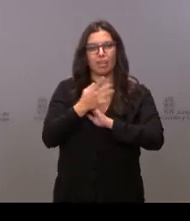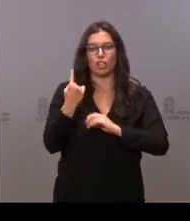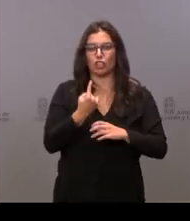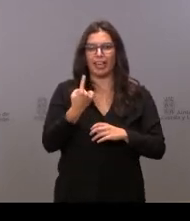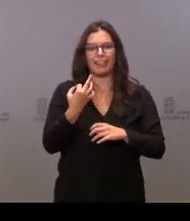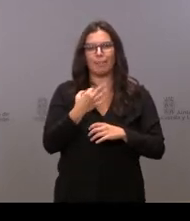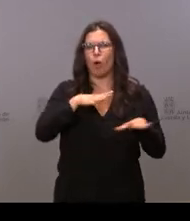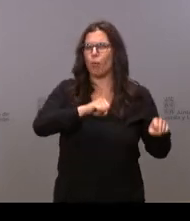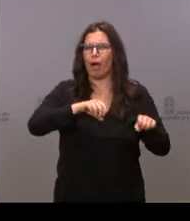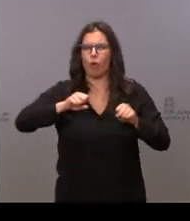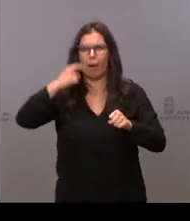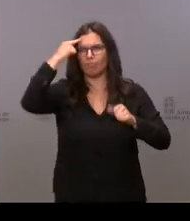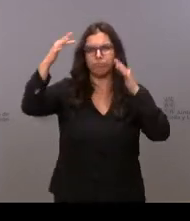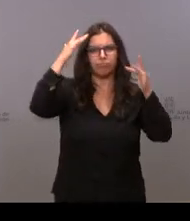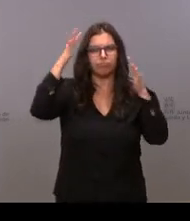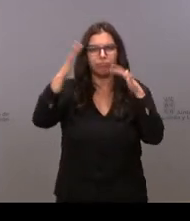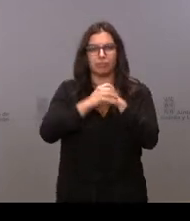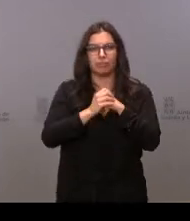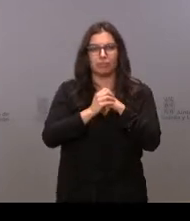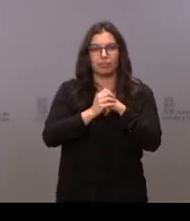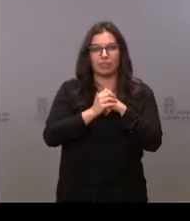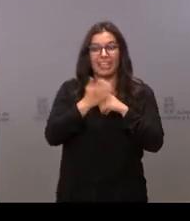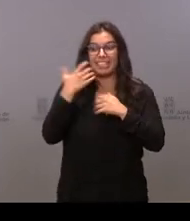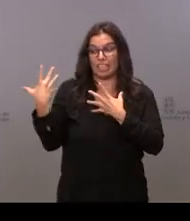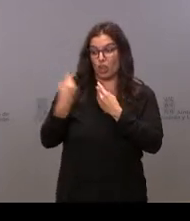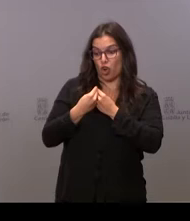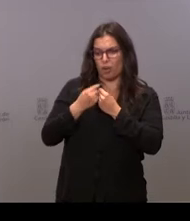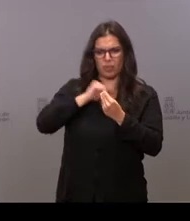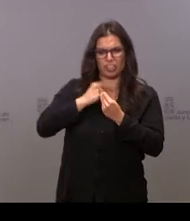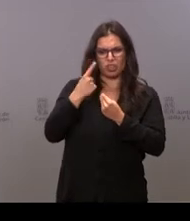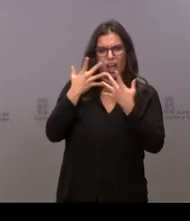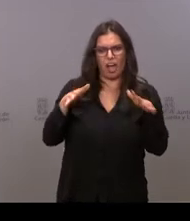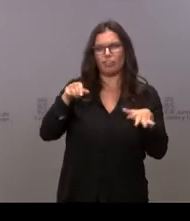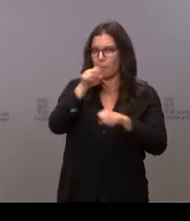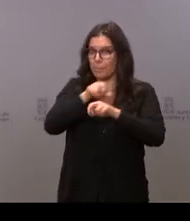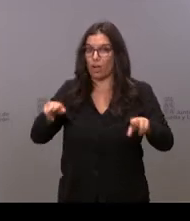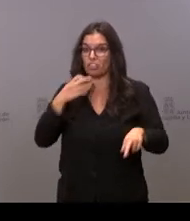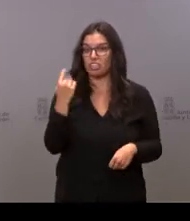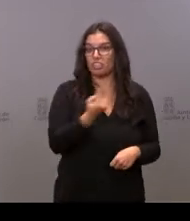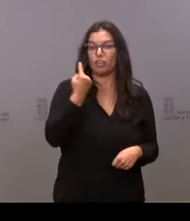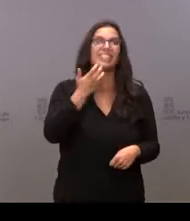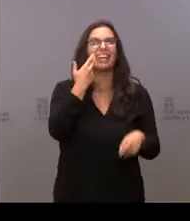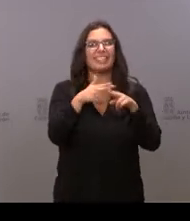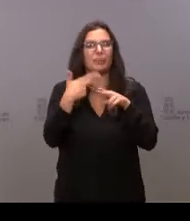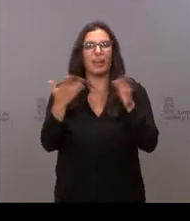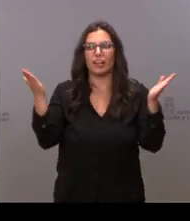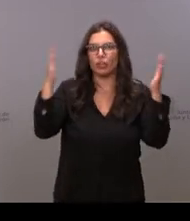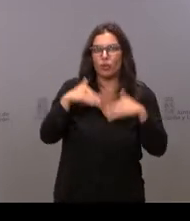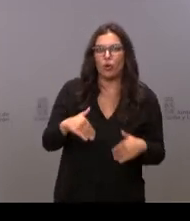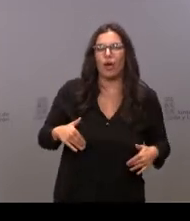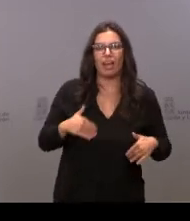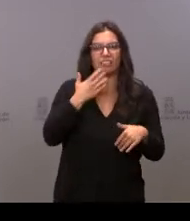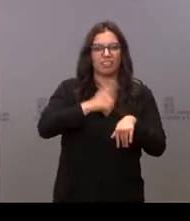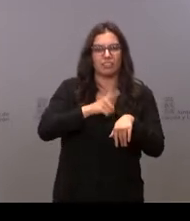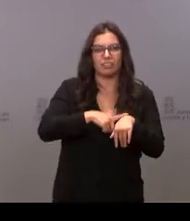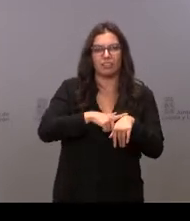cosas. Y me parece mucho peor la soledad acompañada que la soledad sola. Es que al no tener actividades que rellenar el tiempo,